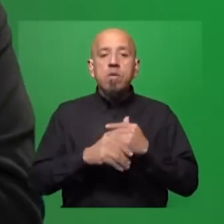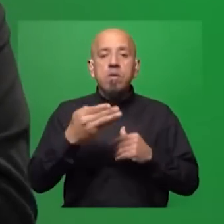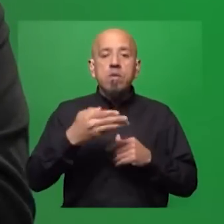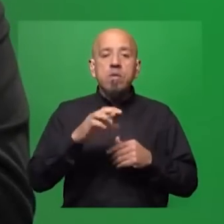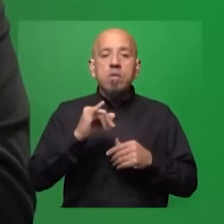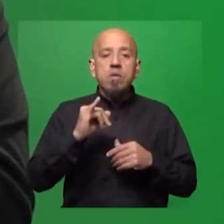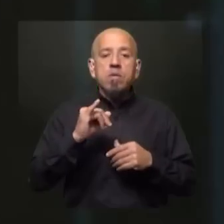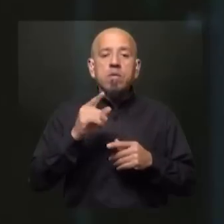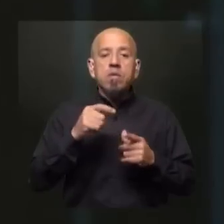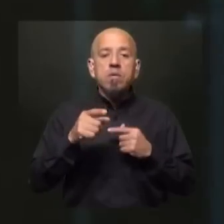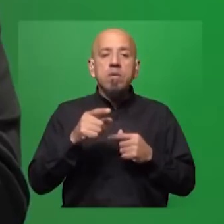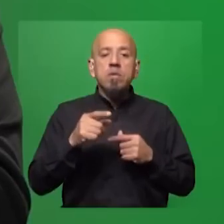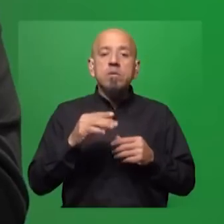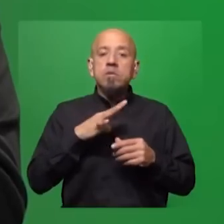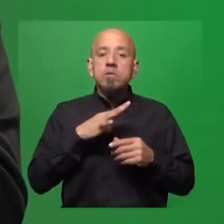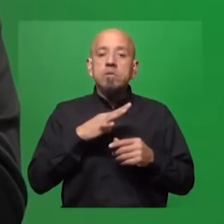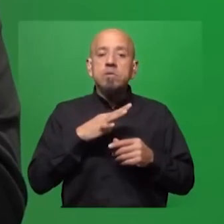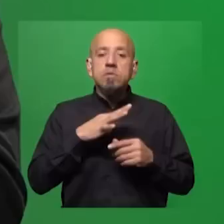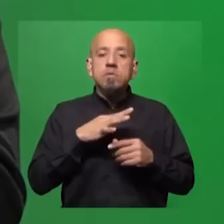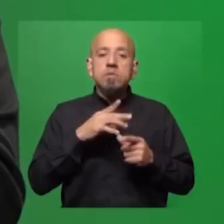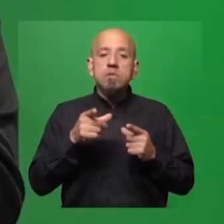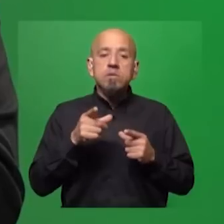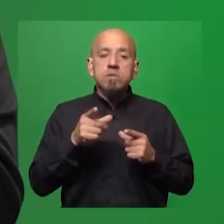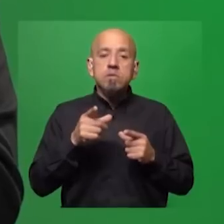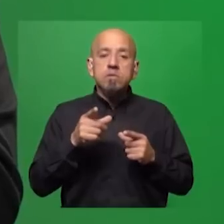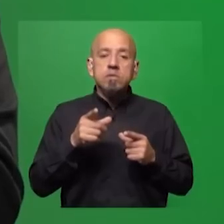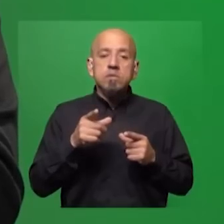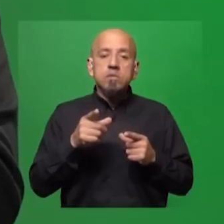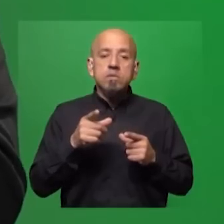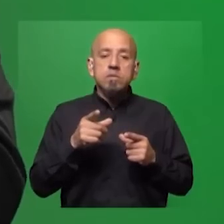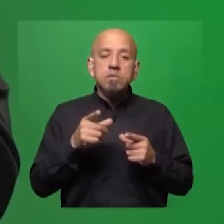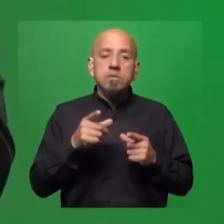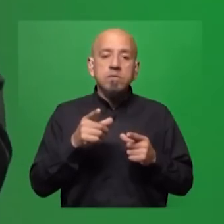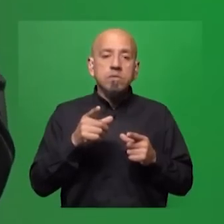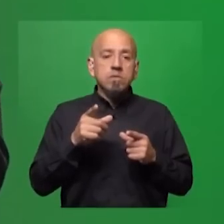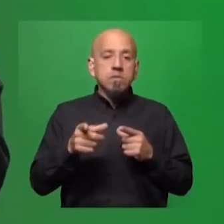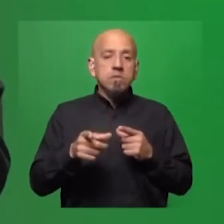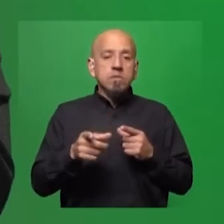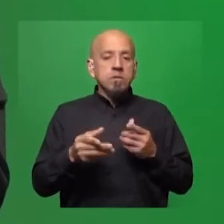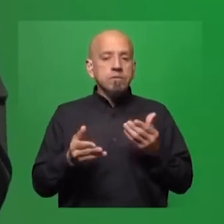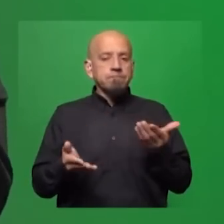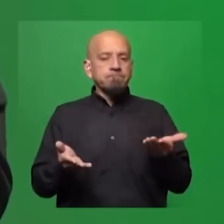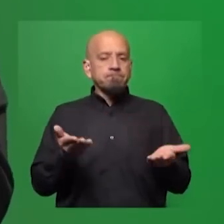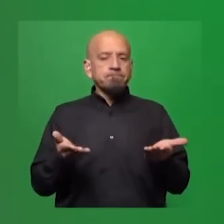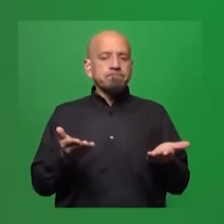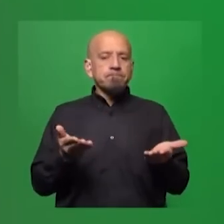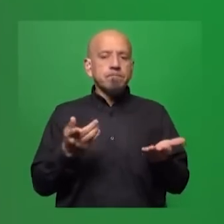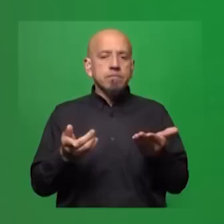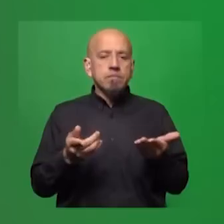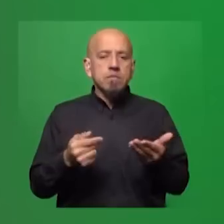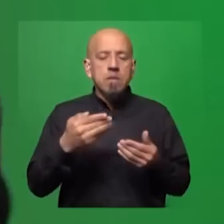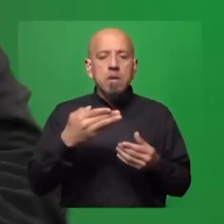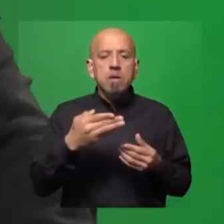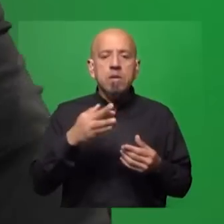Argentina. Arabia Saudita. Empieza a haber un problema en donde ya se pierden los equilibrios que los BRICS